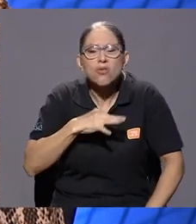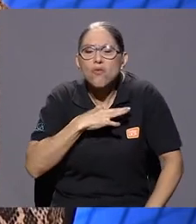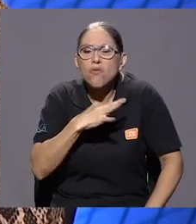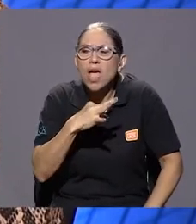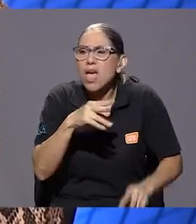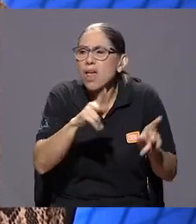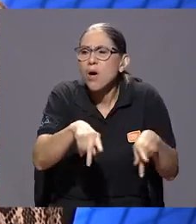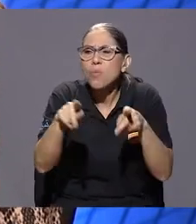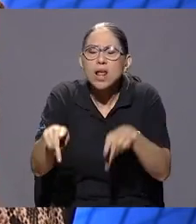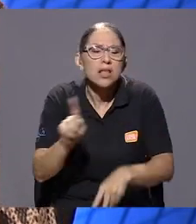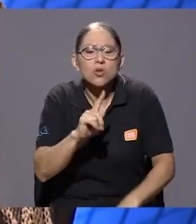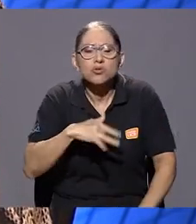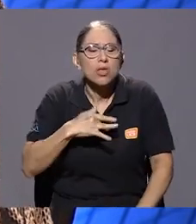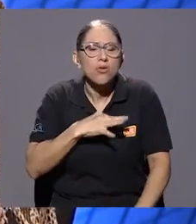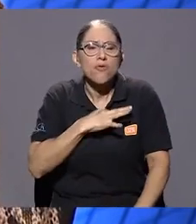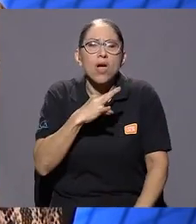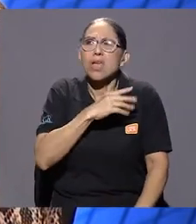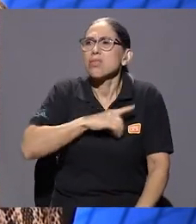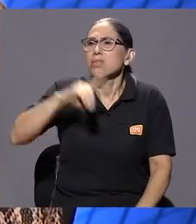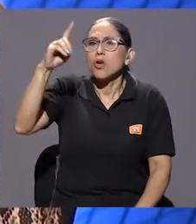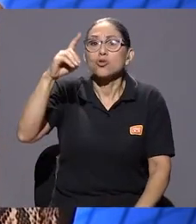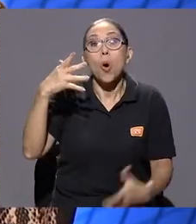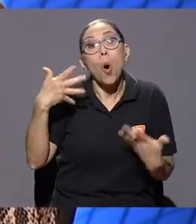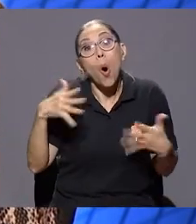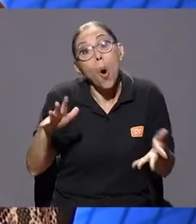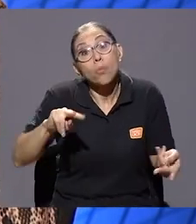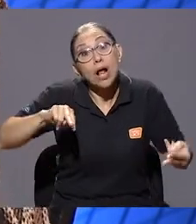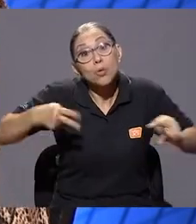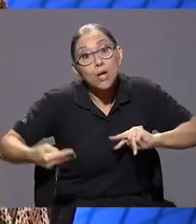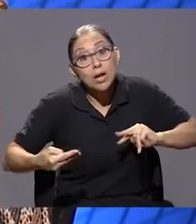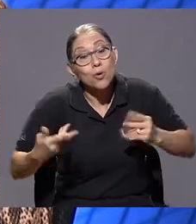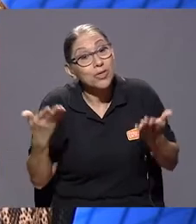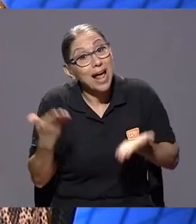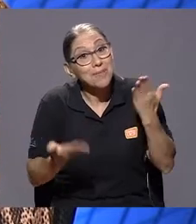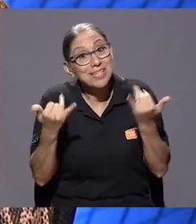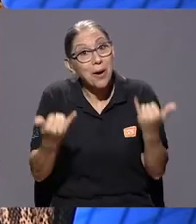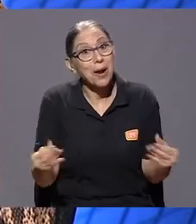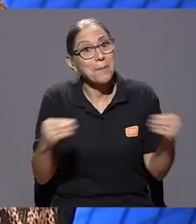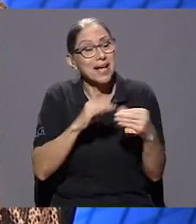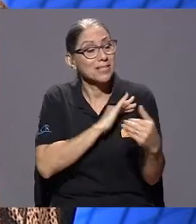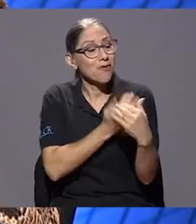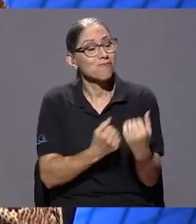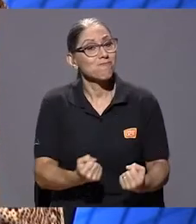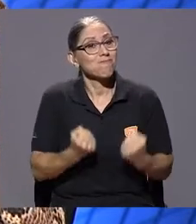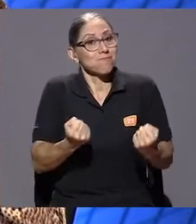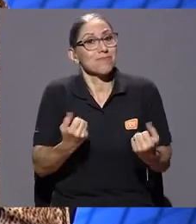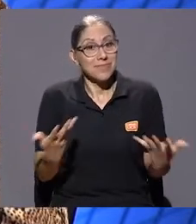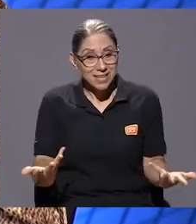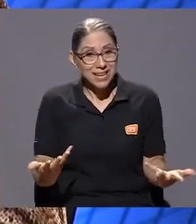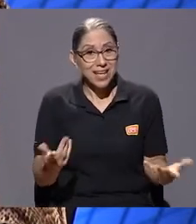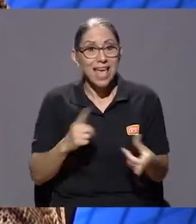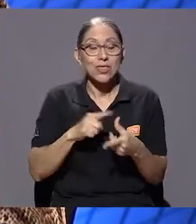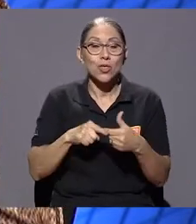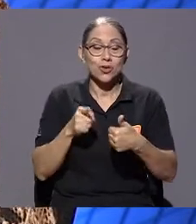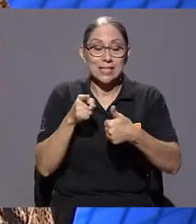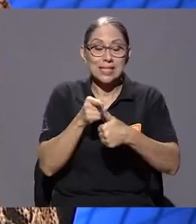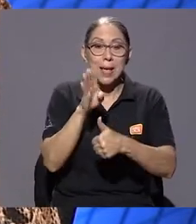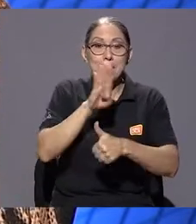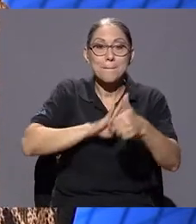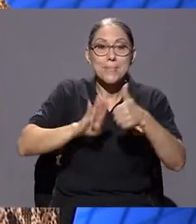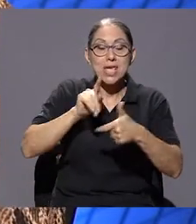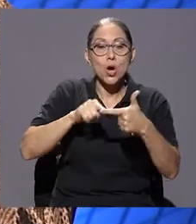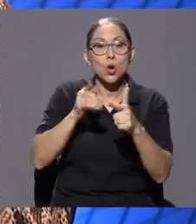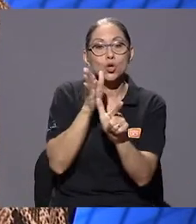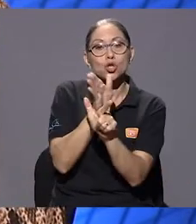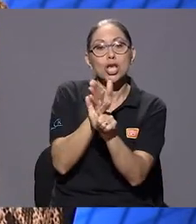bien la fortaleció, o más bien me hizo ver otras alternativas que tenía. Entonces, cuando yo veo, vivo, psico, socio espiritual, puedo